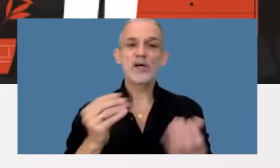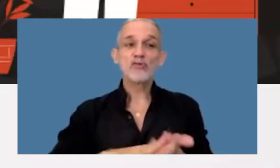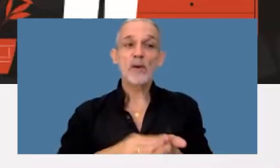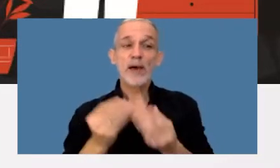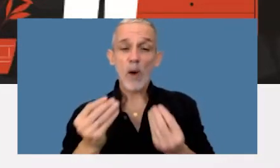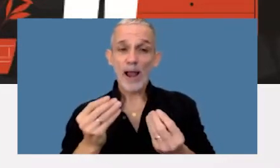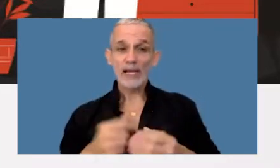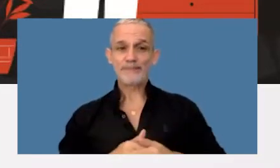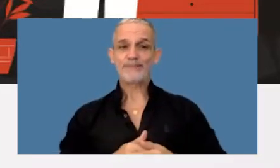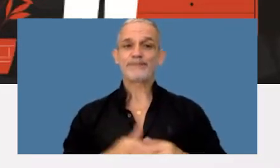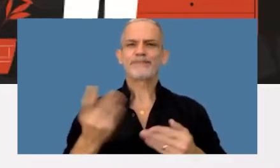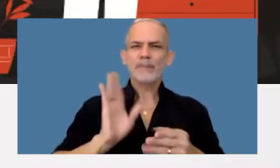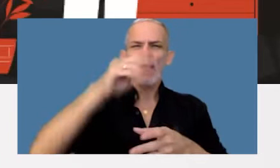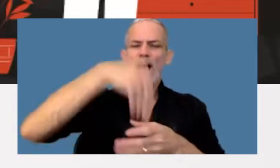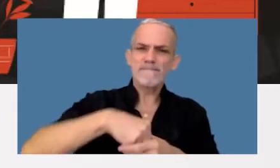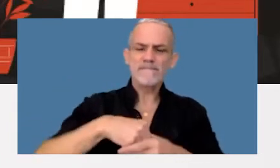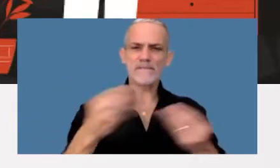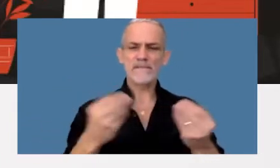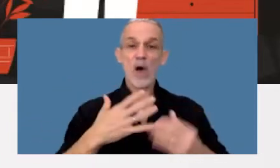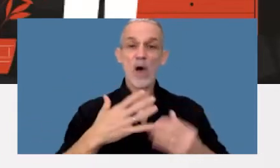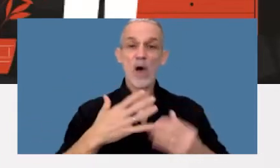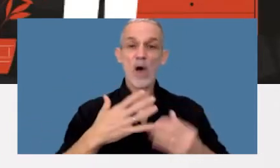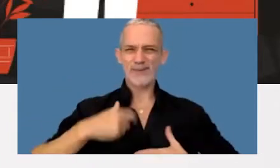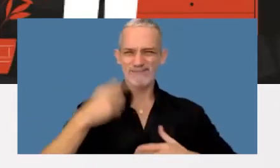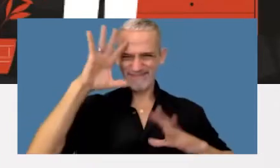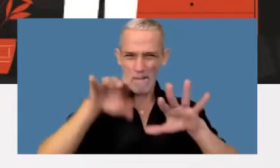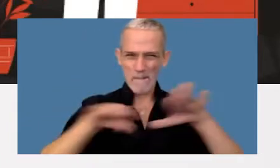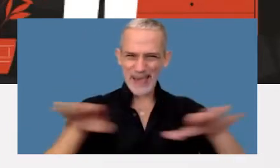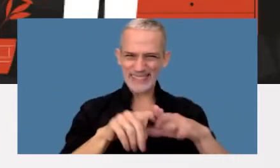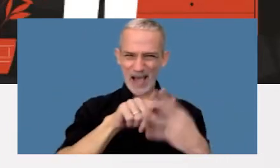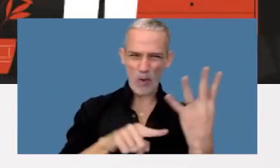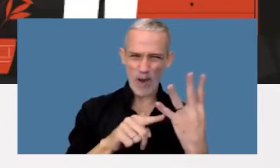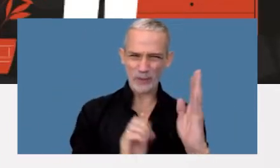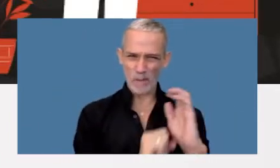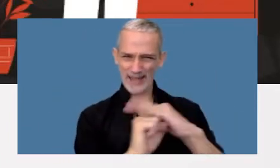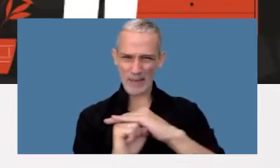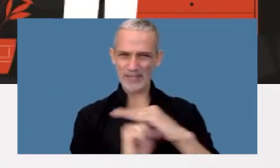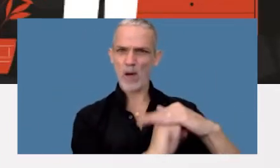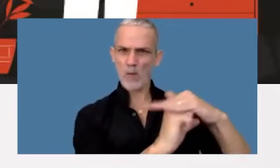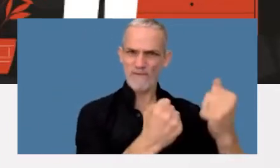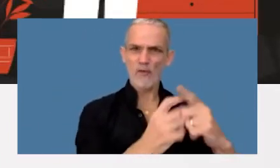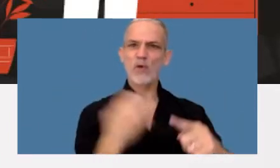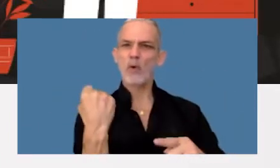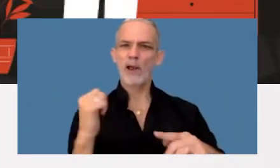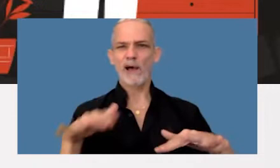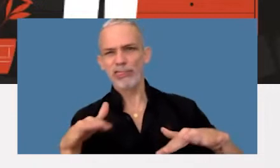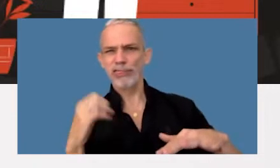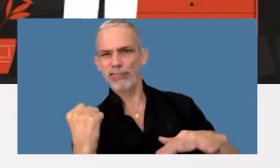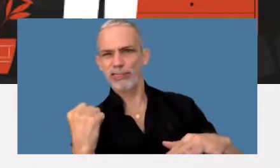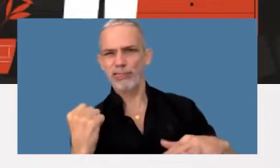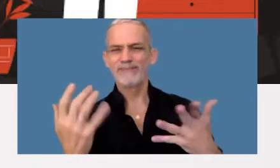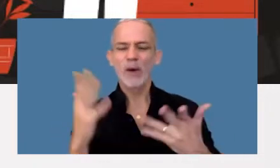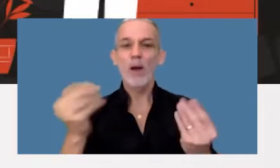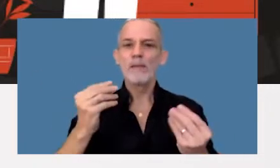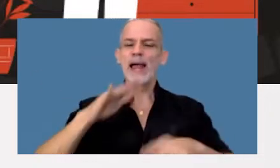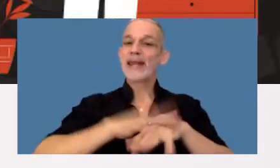esto del involucramiento del factor humano yo siempre cuento estos porcentajes que se van sosteniendo a lo largo del tiempo y que tiene que ver con